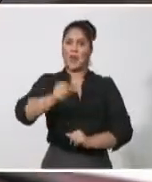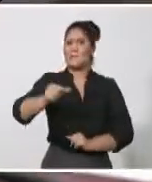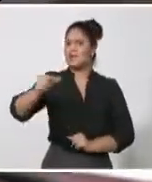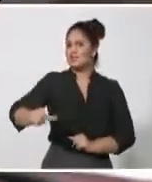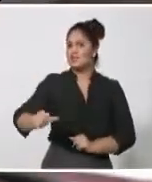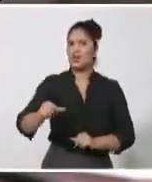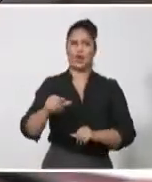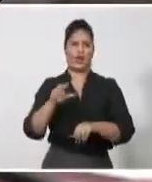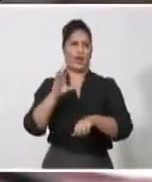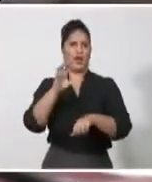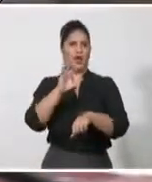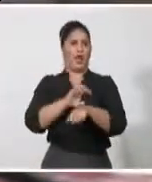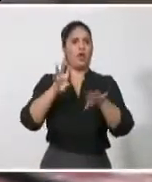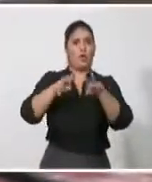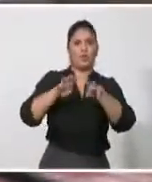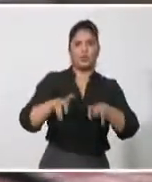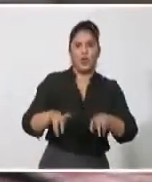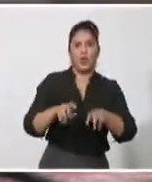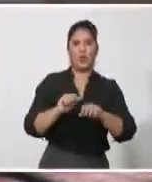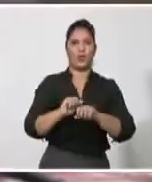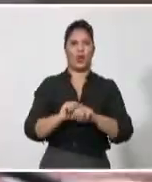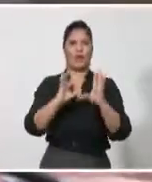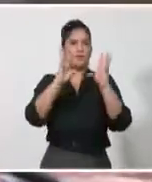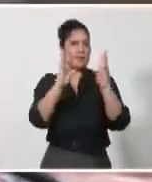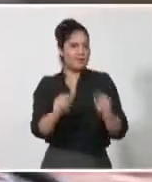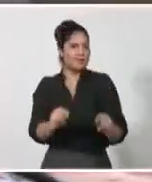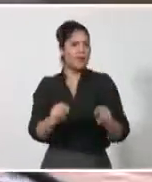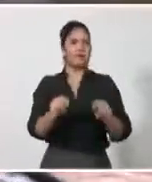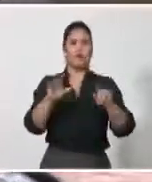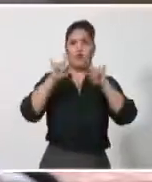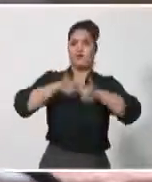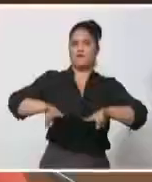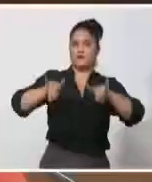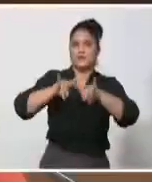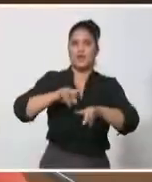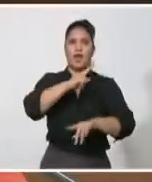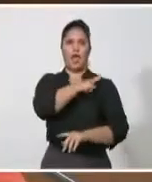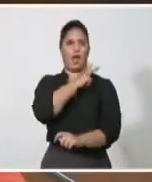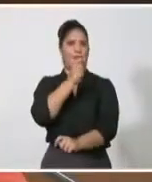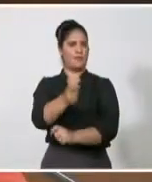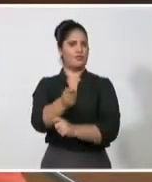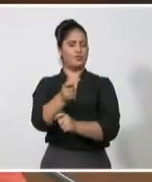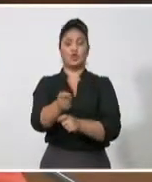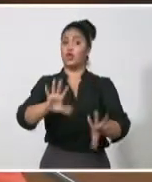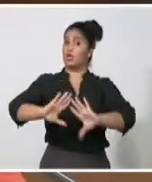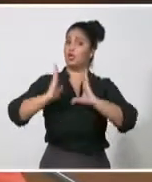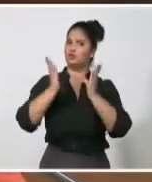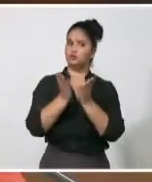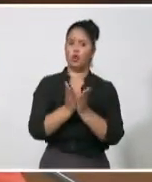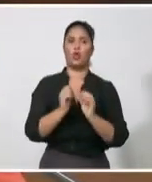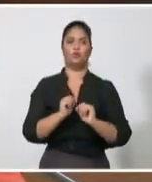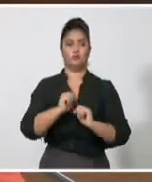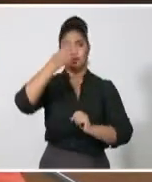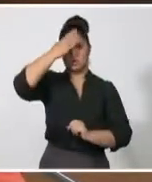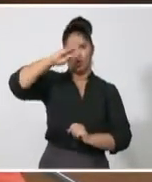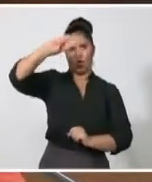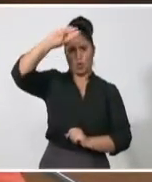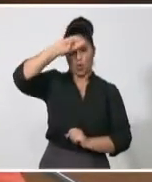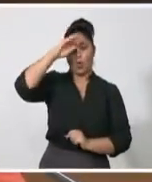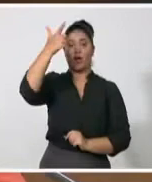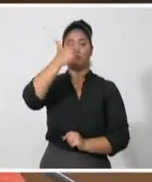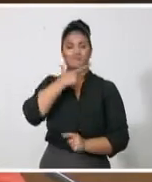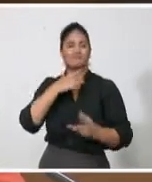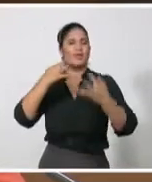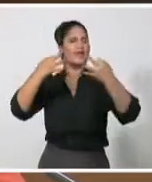informáticos, los matemáticos, etc. Y yo creo que también tenemos una certeza que está demostrada históricamente, que es